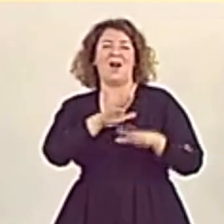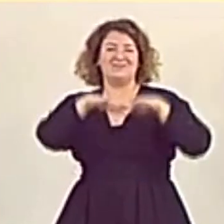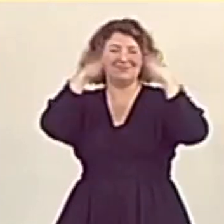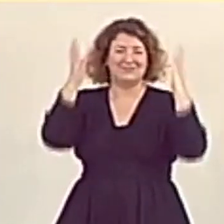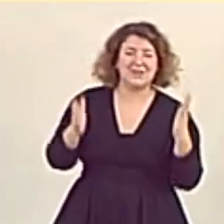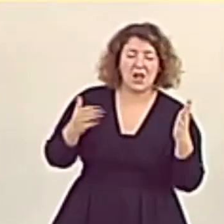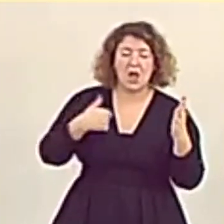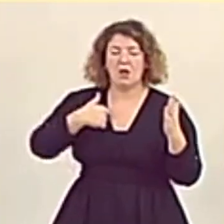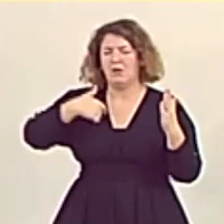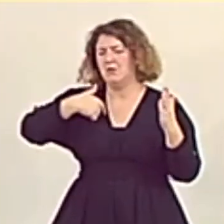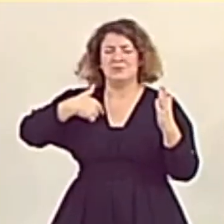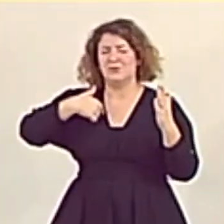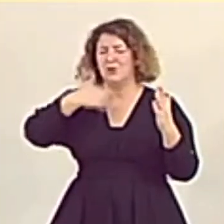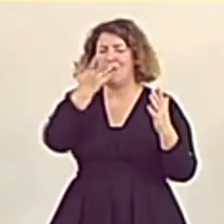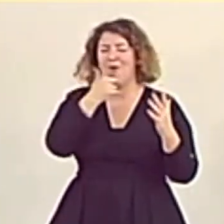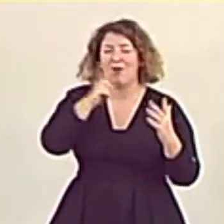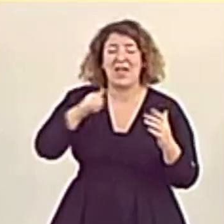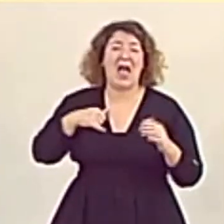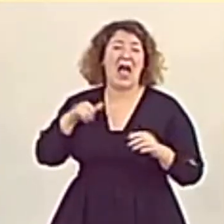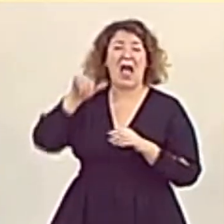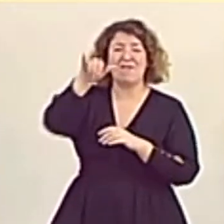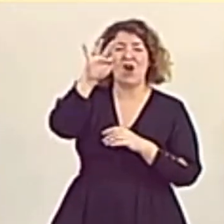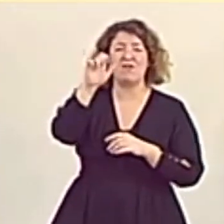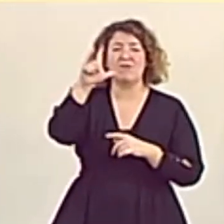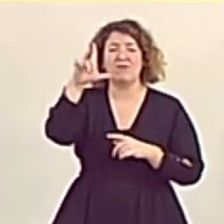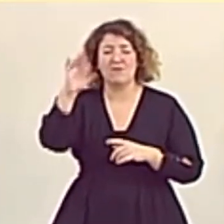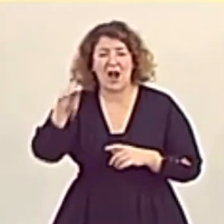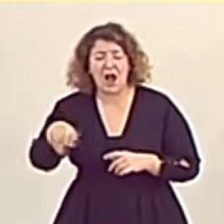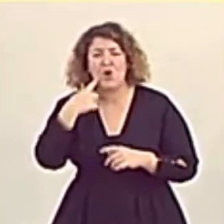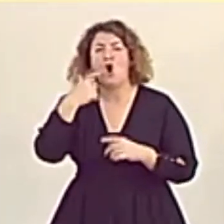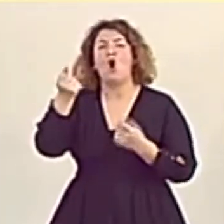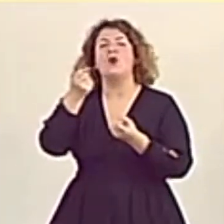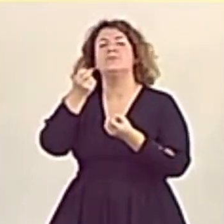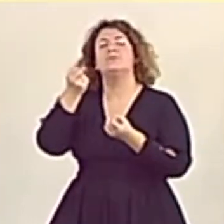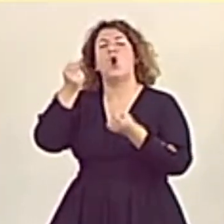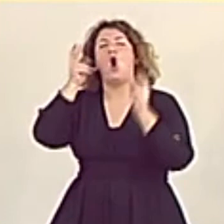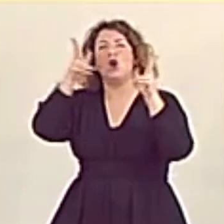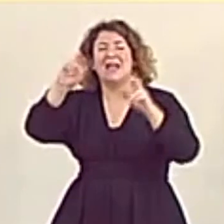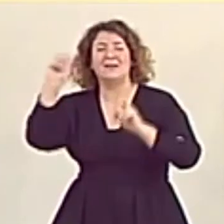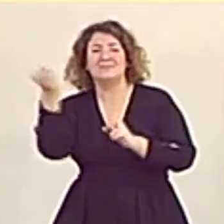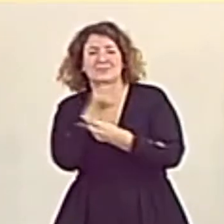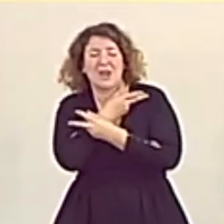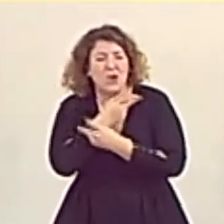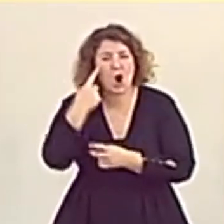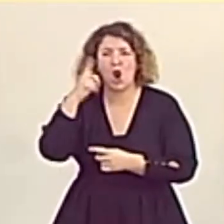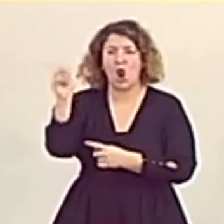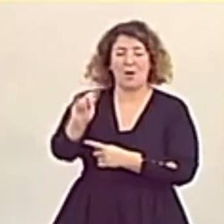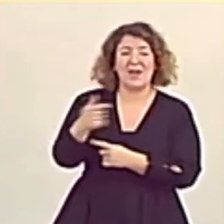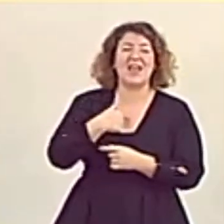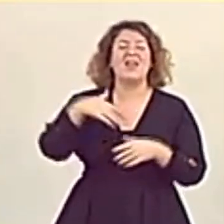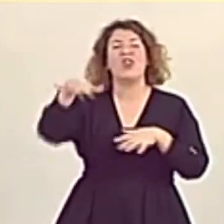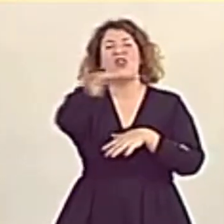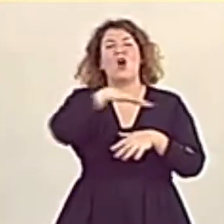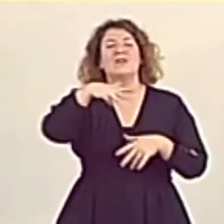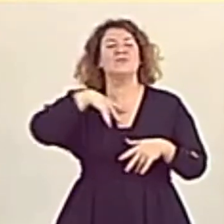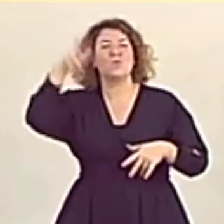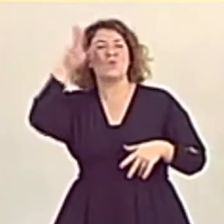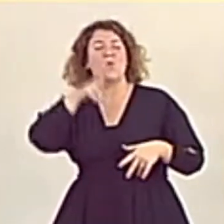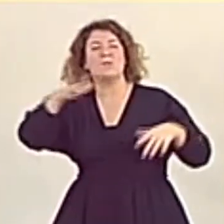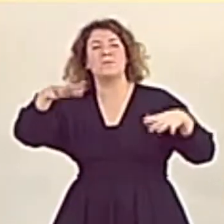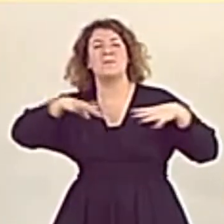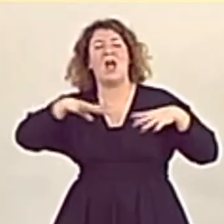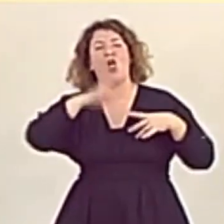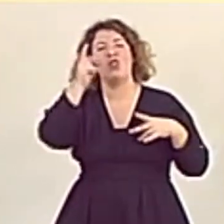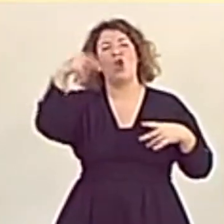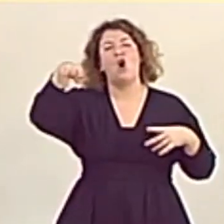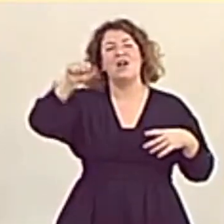los hosteleros, porque desde el Falcon no se ven las colas del hambre y porque desde Doñana no se palpa la desesperación de miles